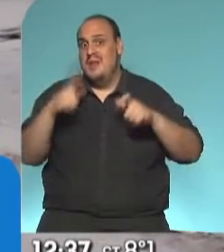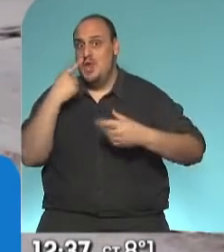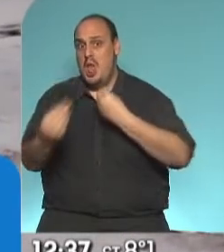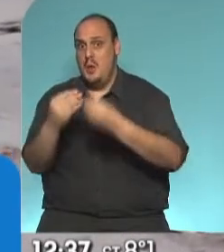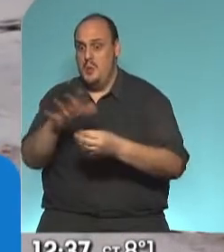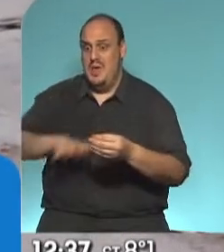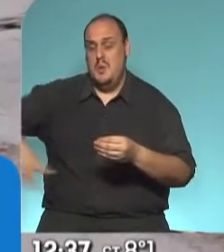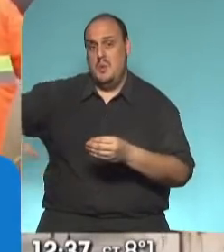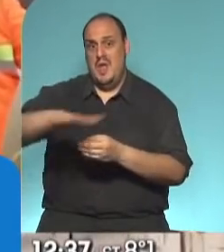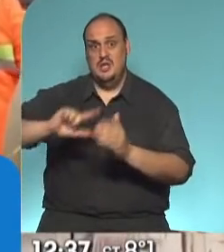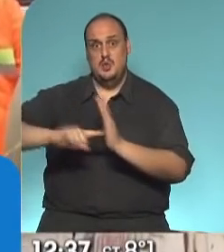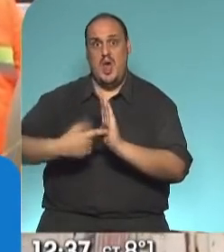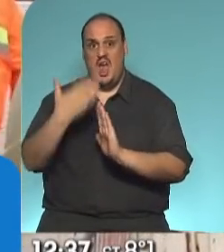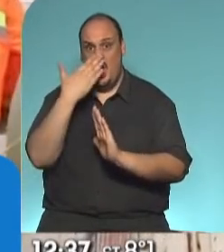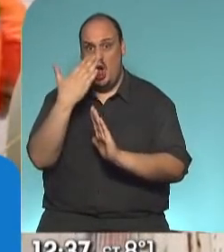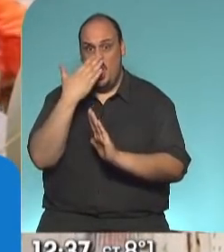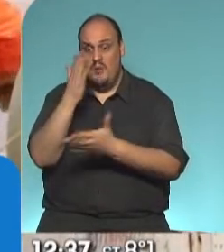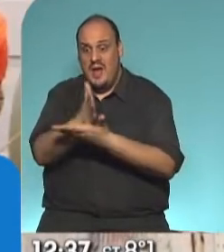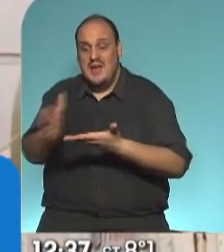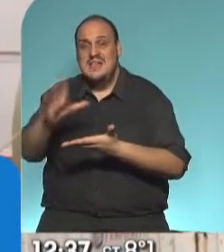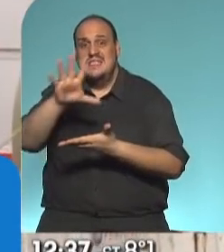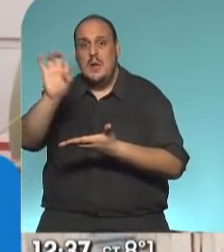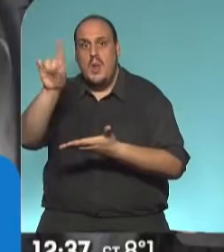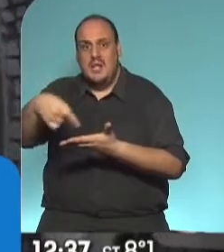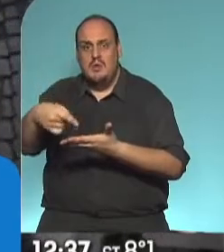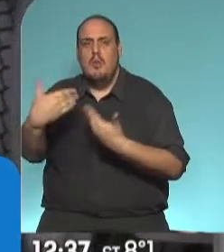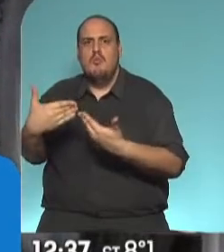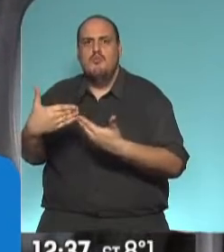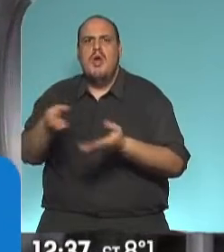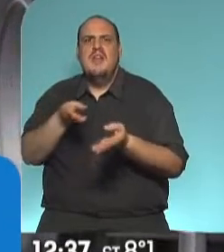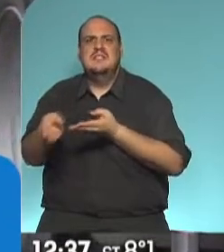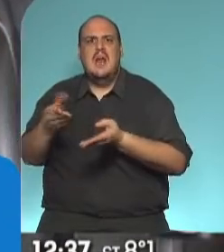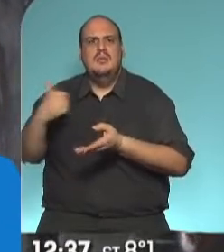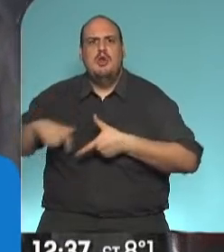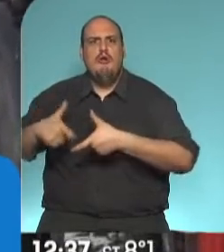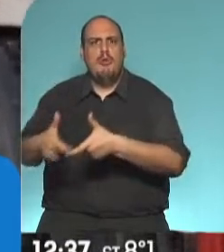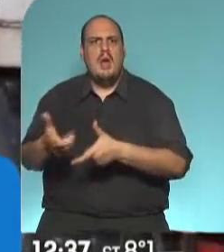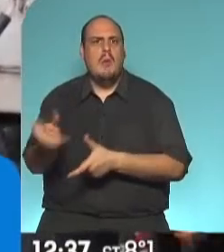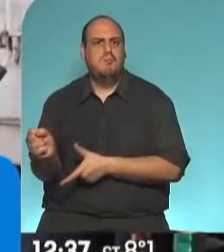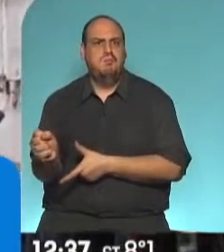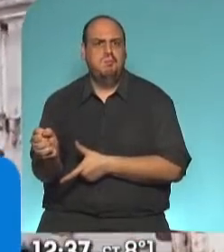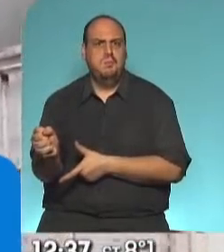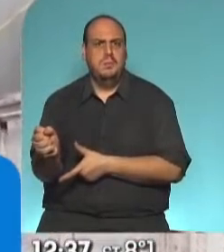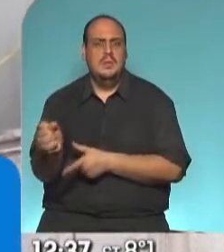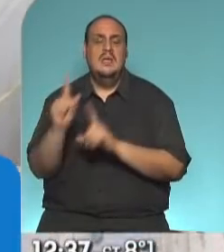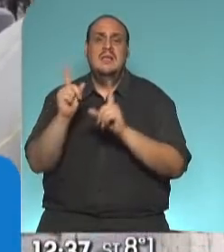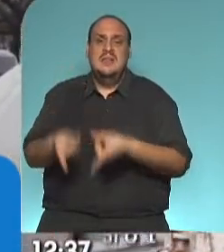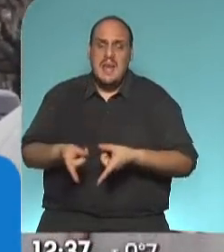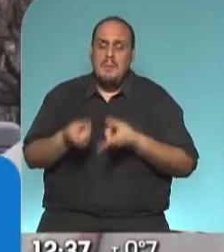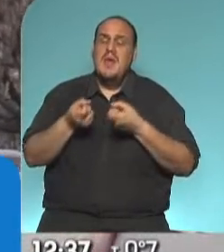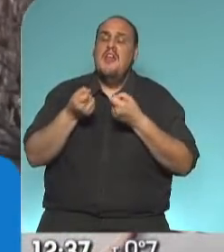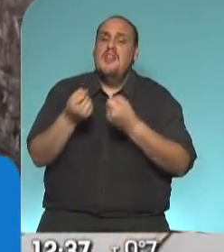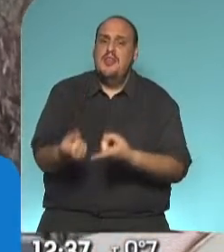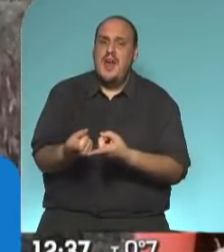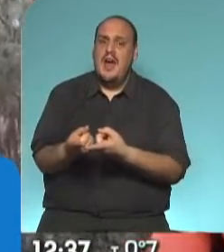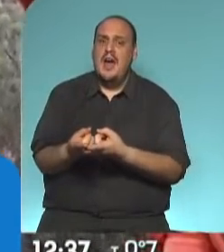de la ciudad de Córdoba tenga acceso a los servicios cloacales, sino que va a permitir también